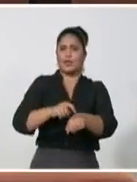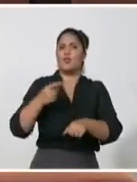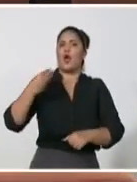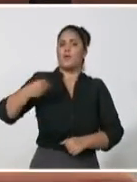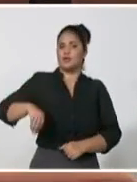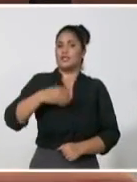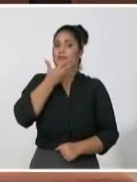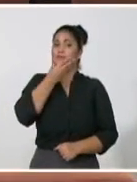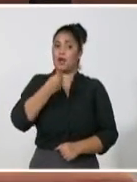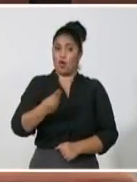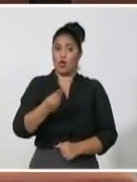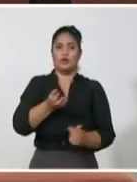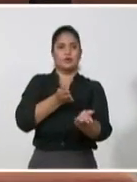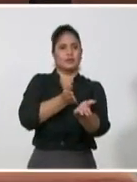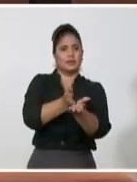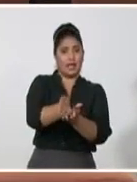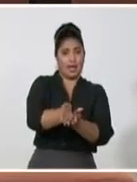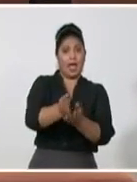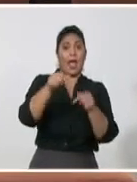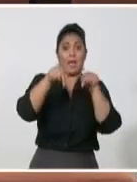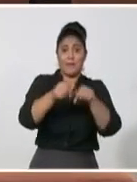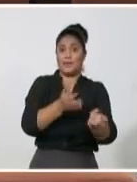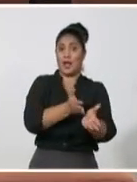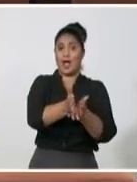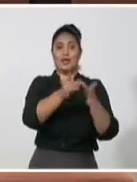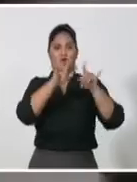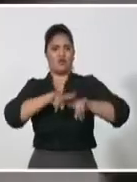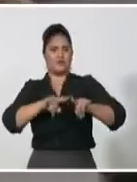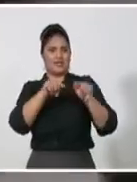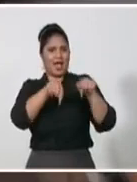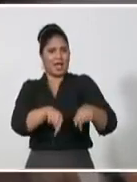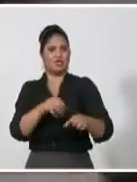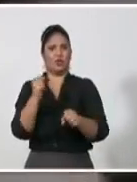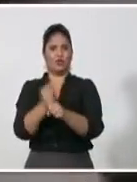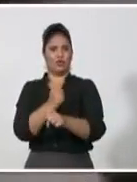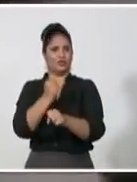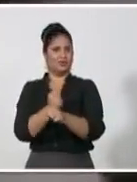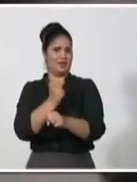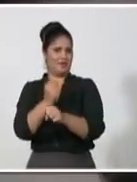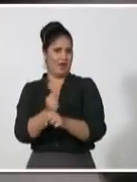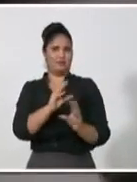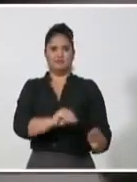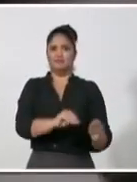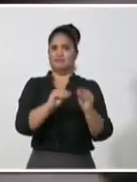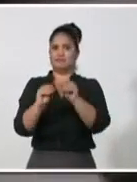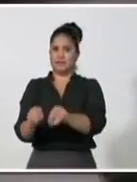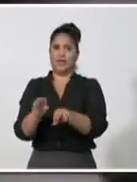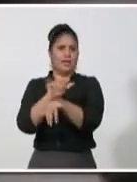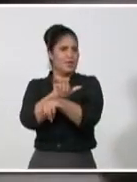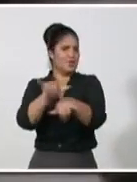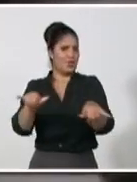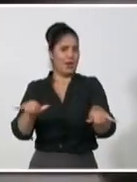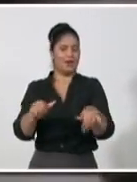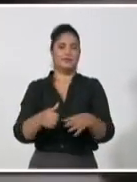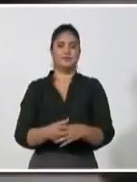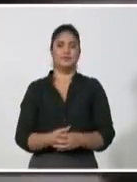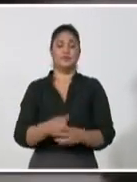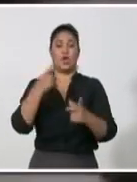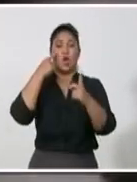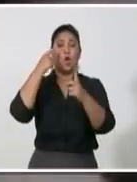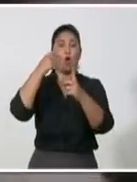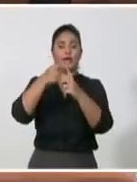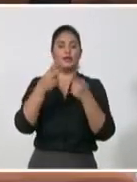haciendo una maestría, no una maestría por hacer maestría, una maestría en función de solucionar problemas del lugar donde están trabajando,